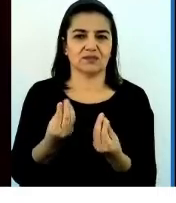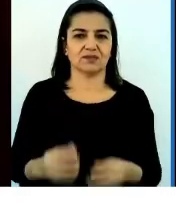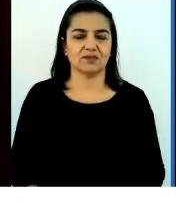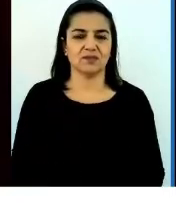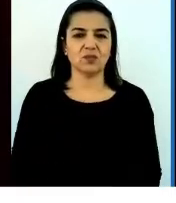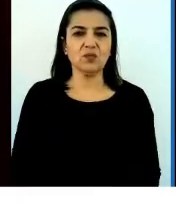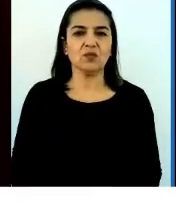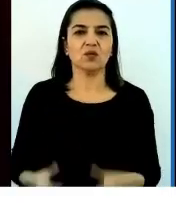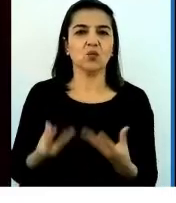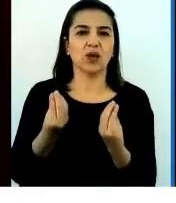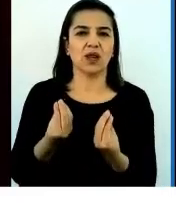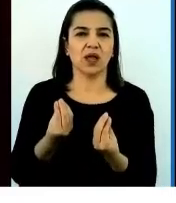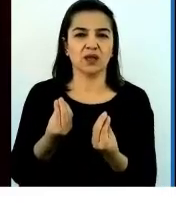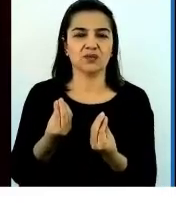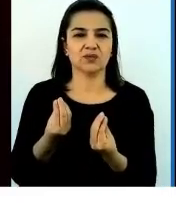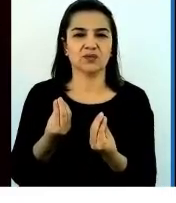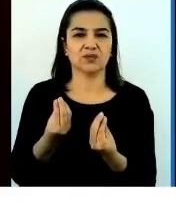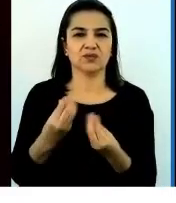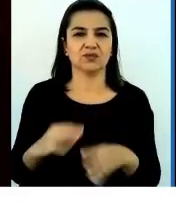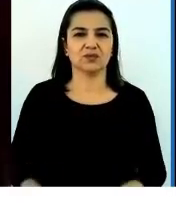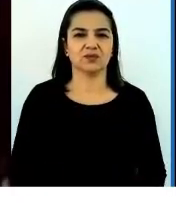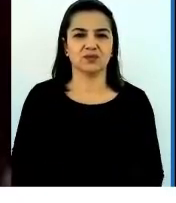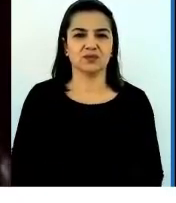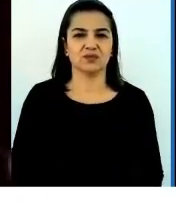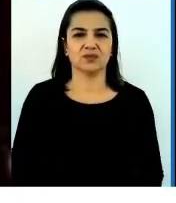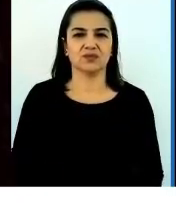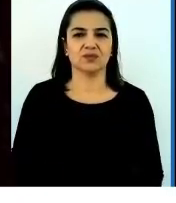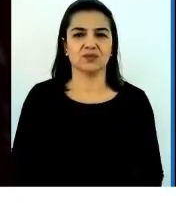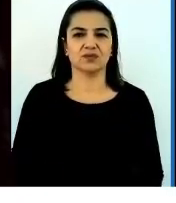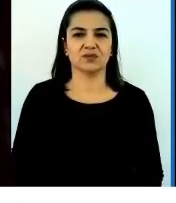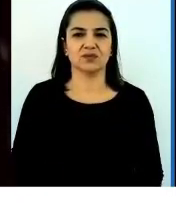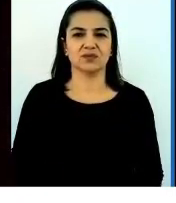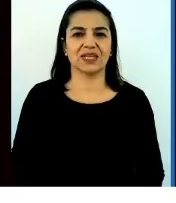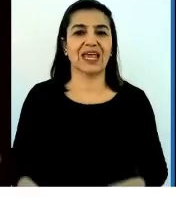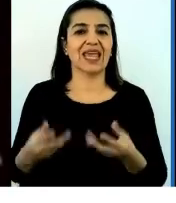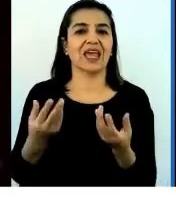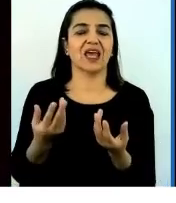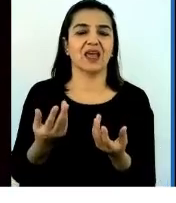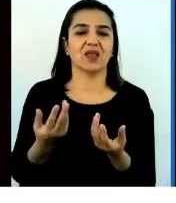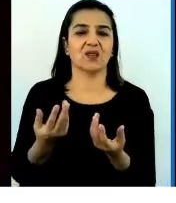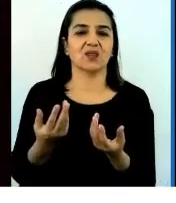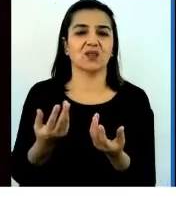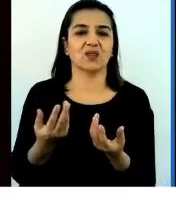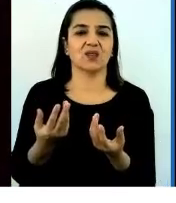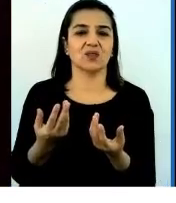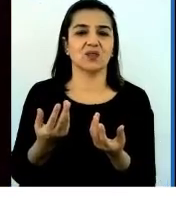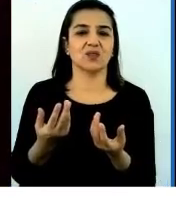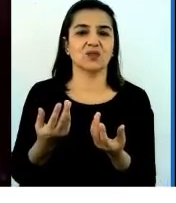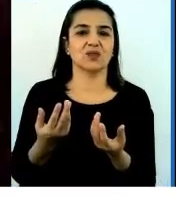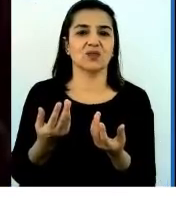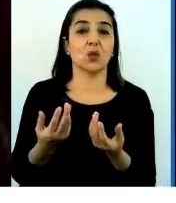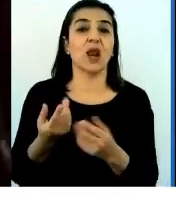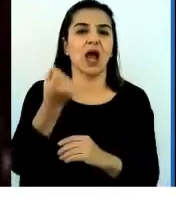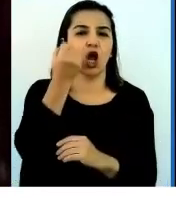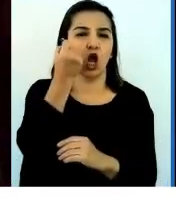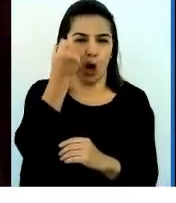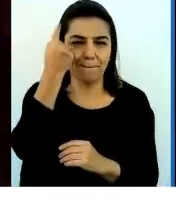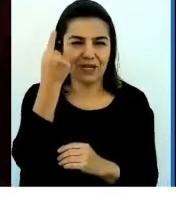understanding and appreciation, una comprensión.